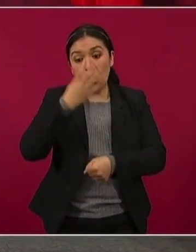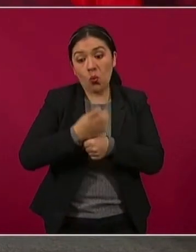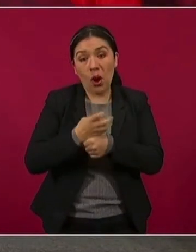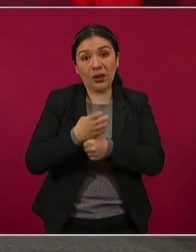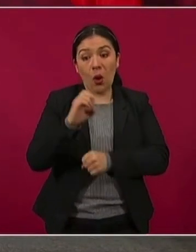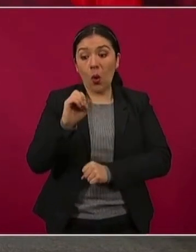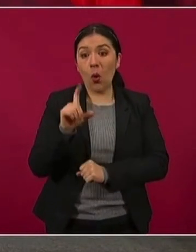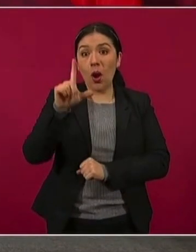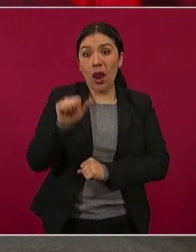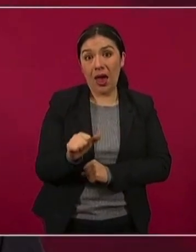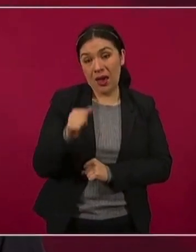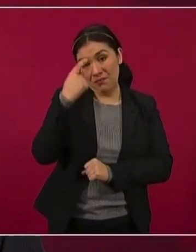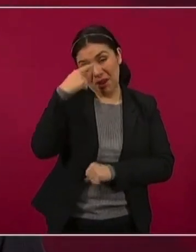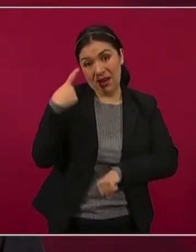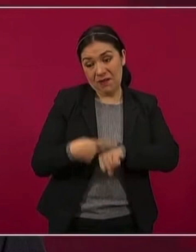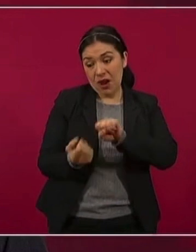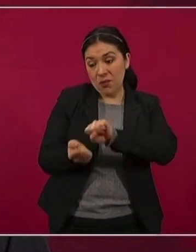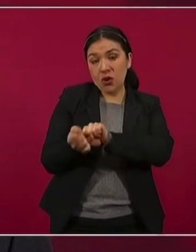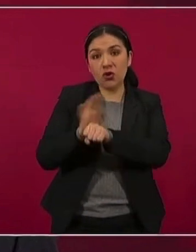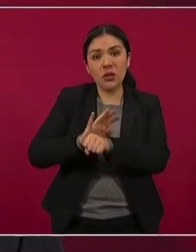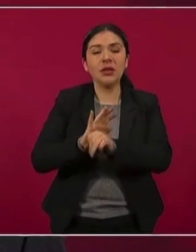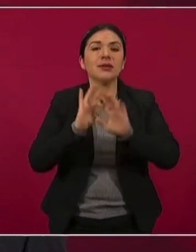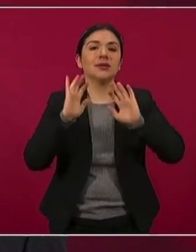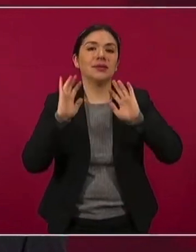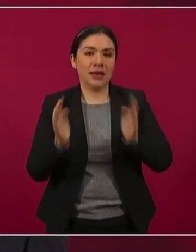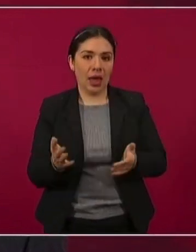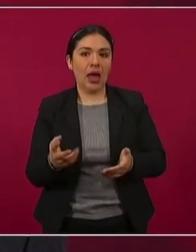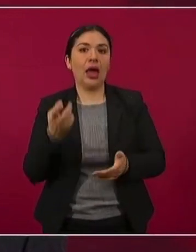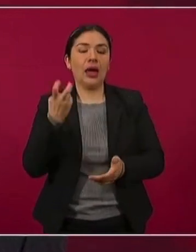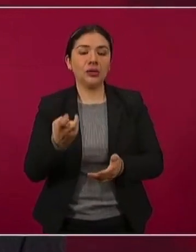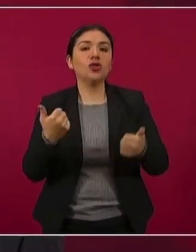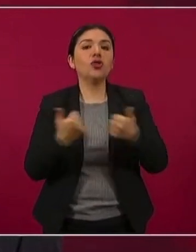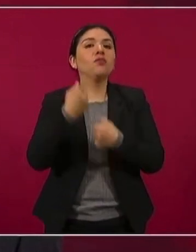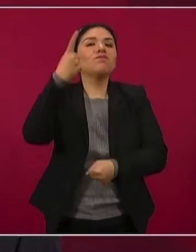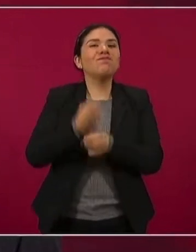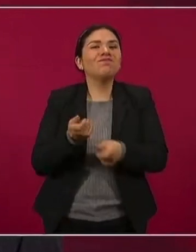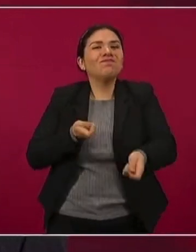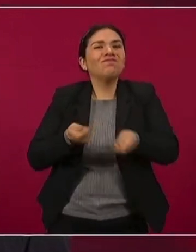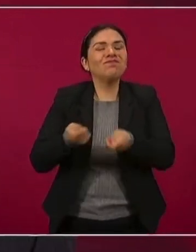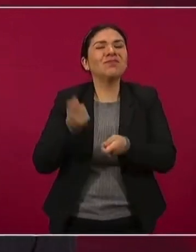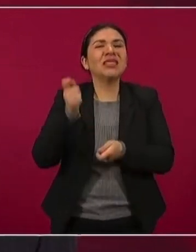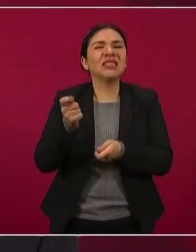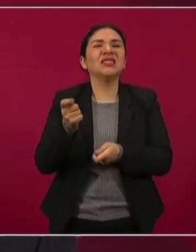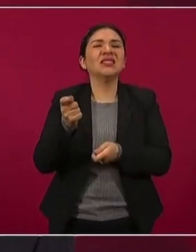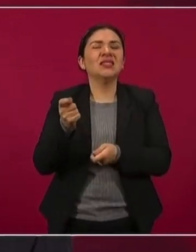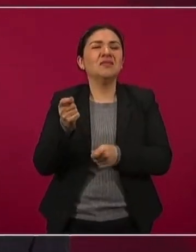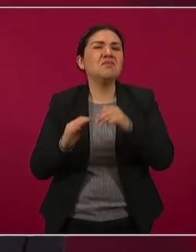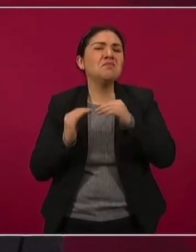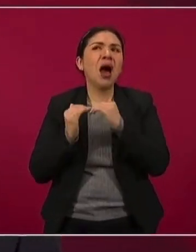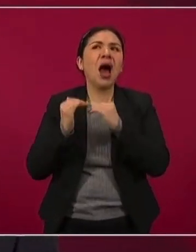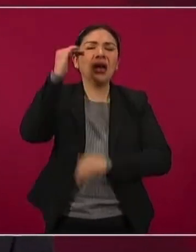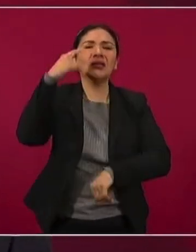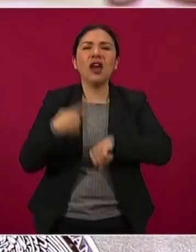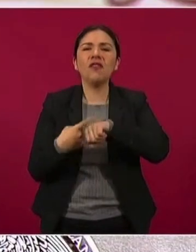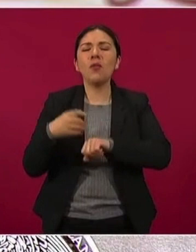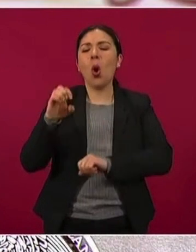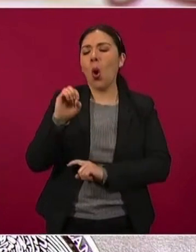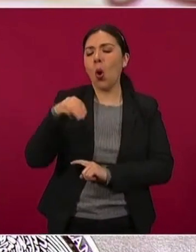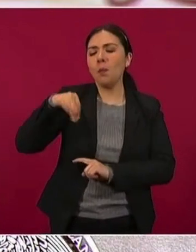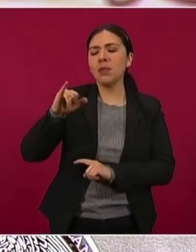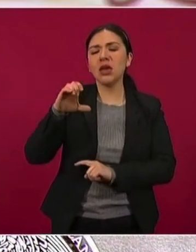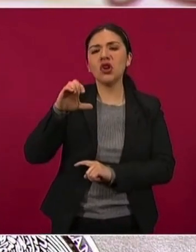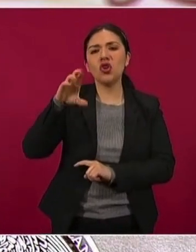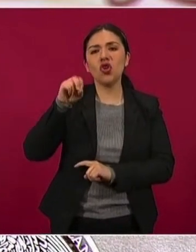ola de COVID-19 en México, dominada por la variante Ómicron, y ya nos encontramos en la fase de